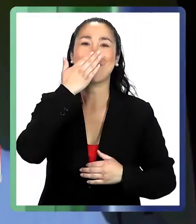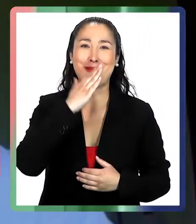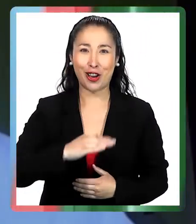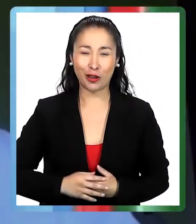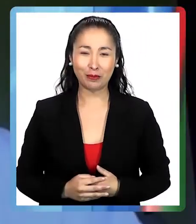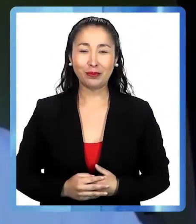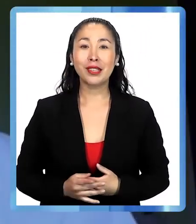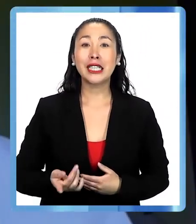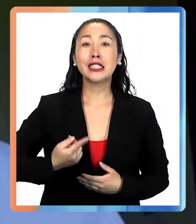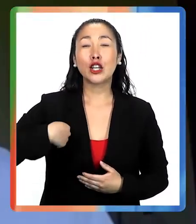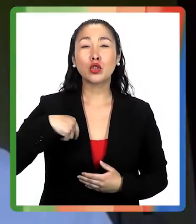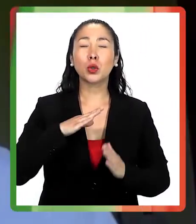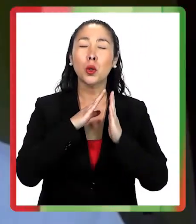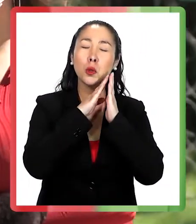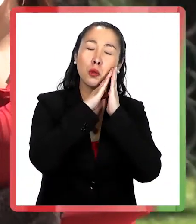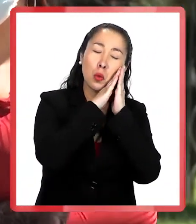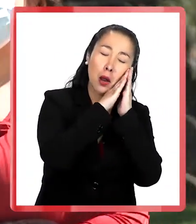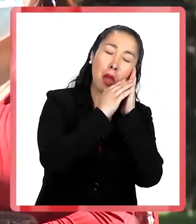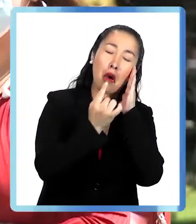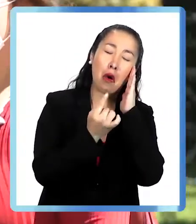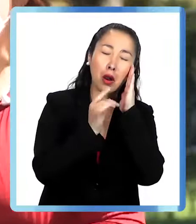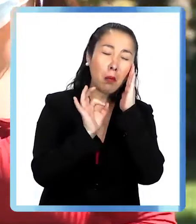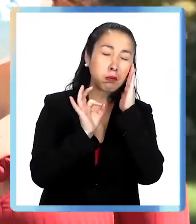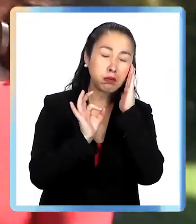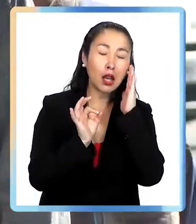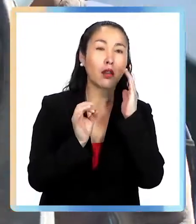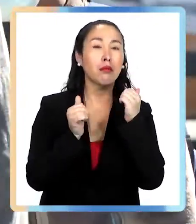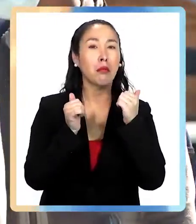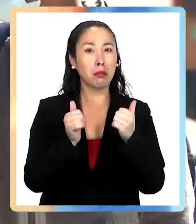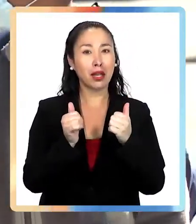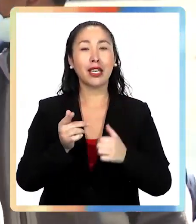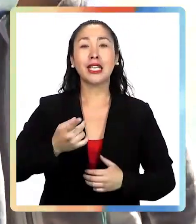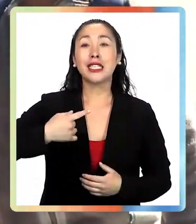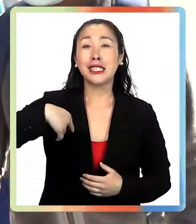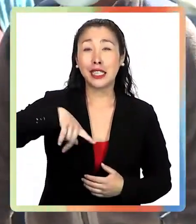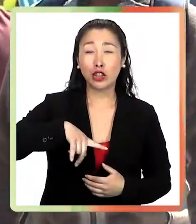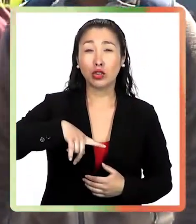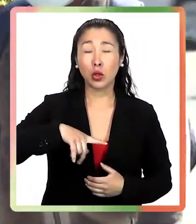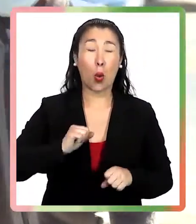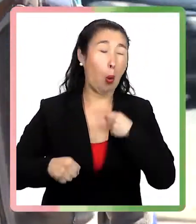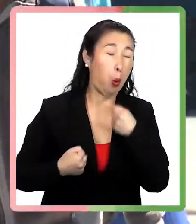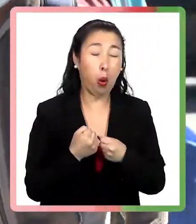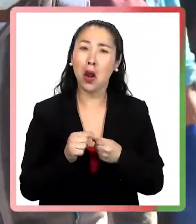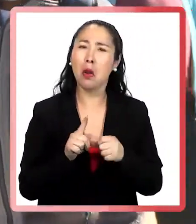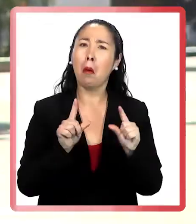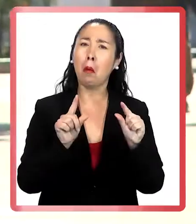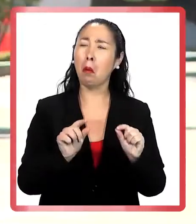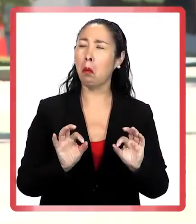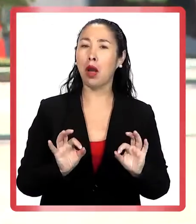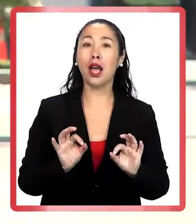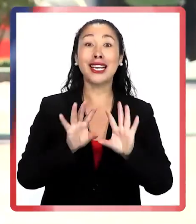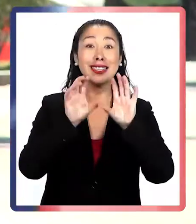Si tenemos un sueño adecuado, una cantidad de sueño adecuado, si no estamos tremendamente estresados, nuestro